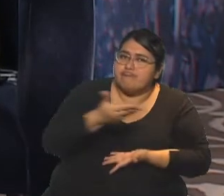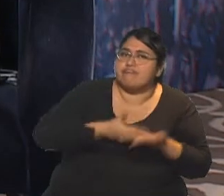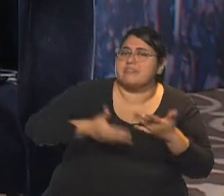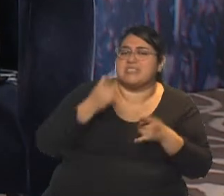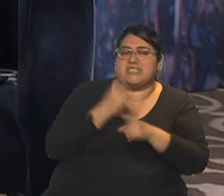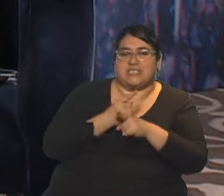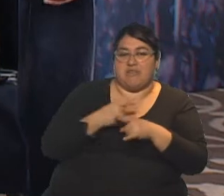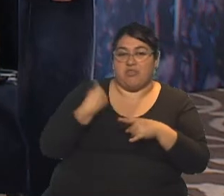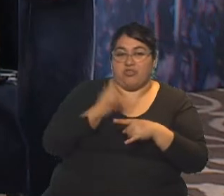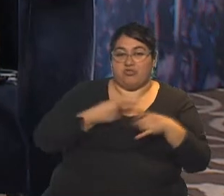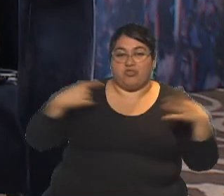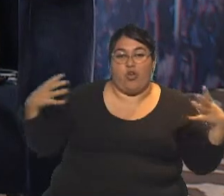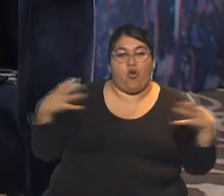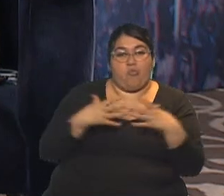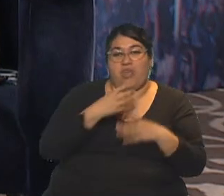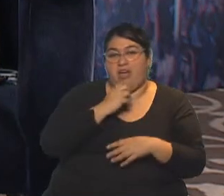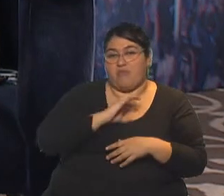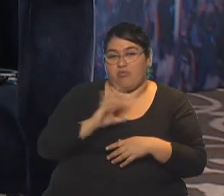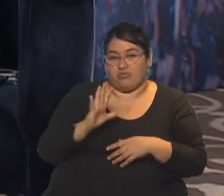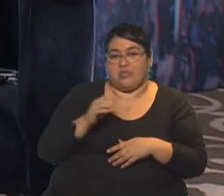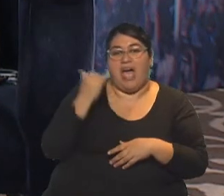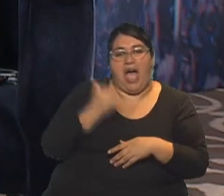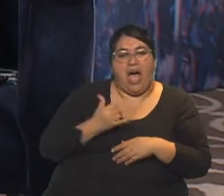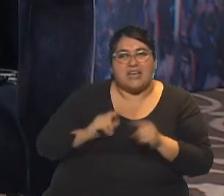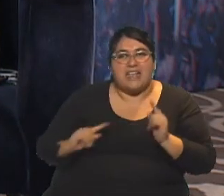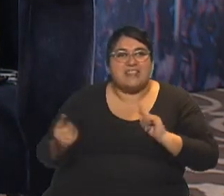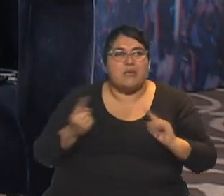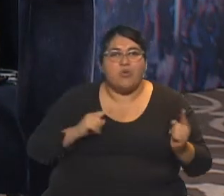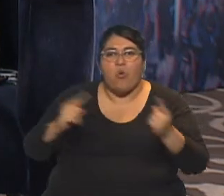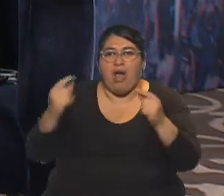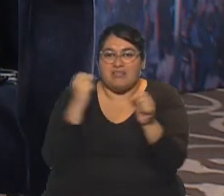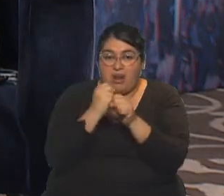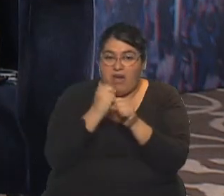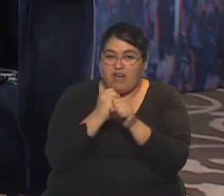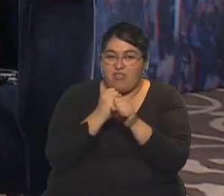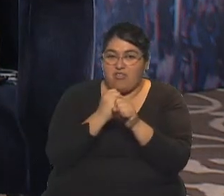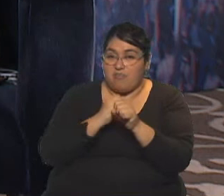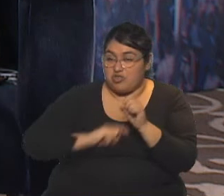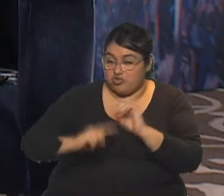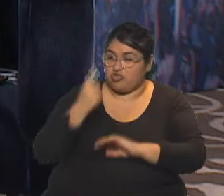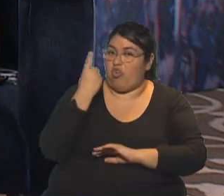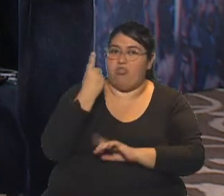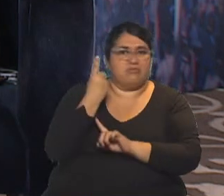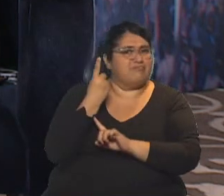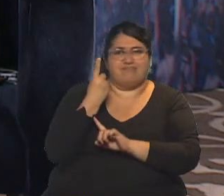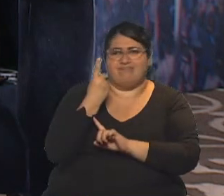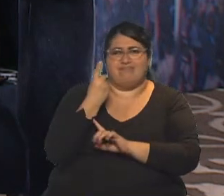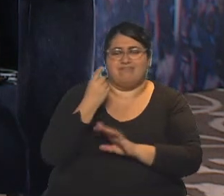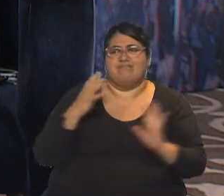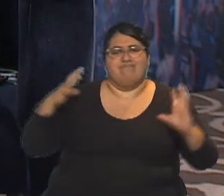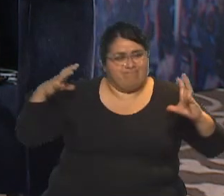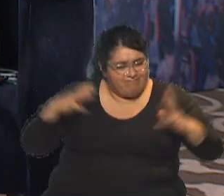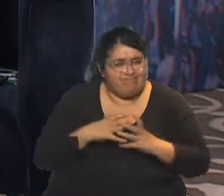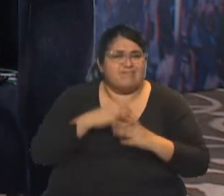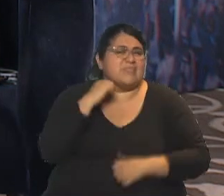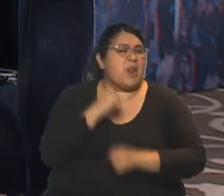formamos una comunidad preciosa. Hay un trabajo individual, pero solo no haces absolutamente nada y bueno, es un